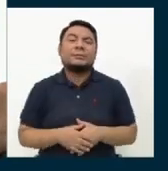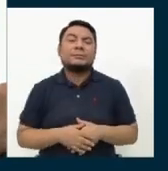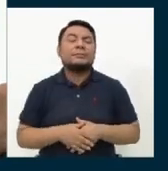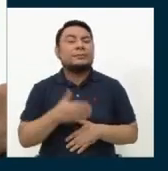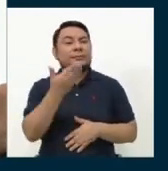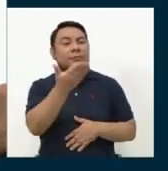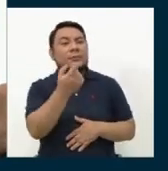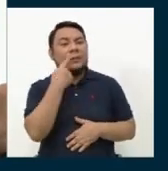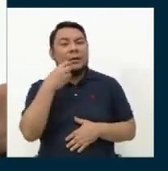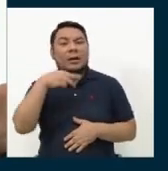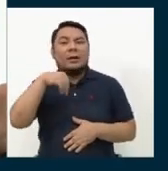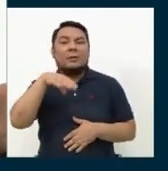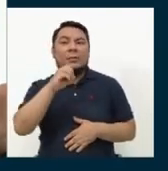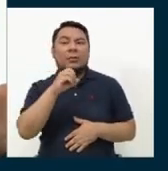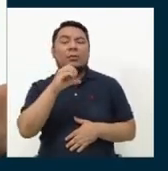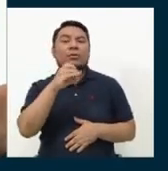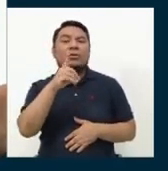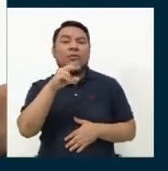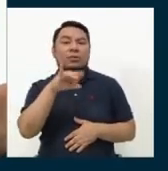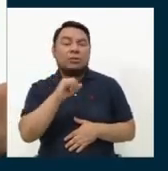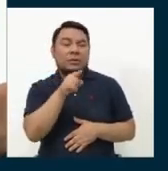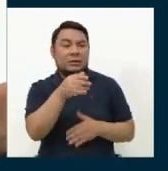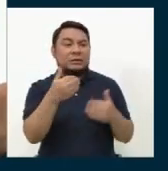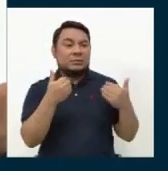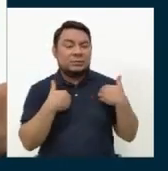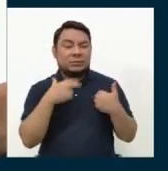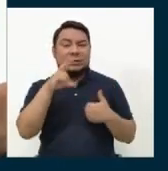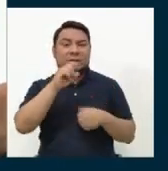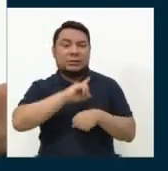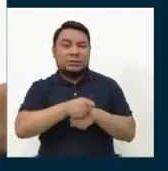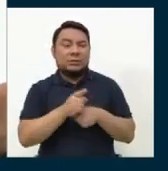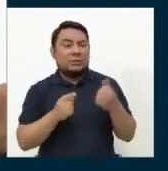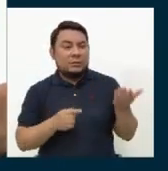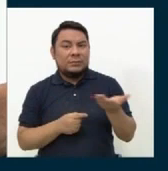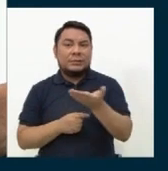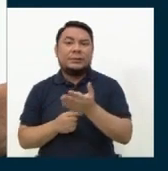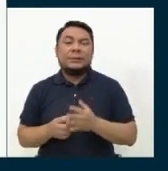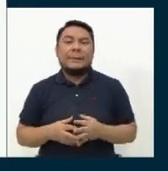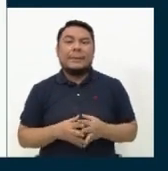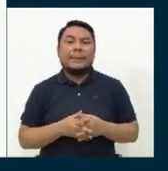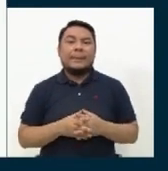Candidato Marco Cordorio Carpio, tiene usted 30 segundos. Adelante, por favor.